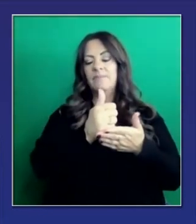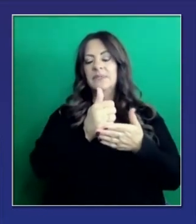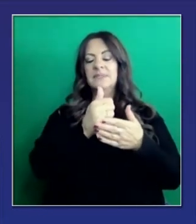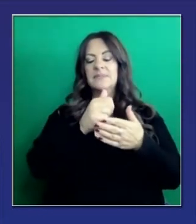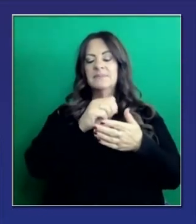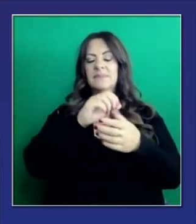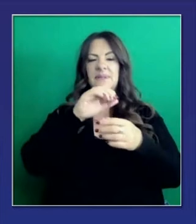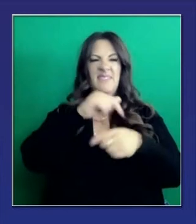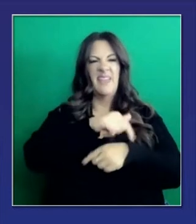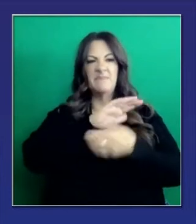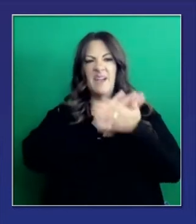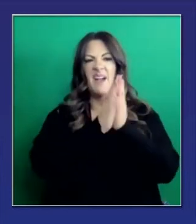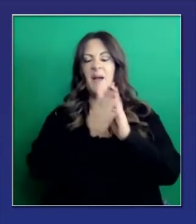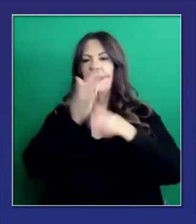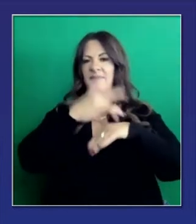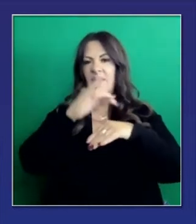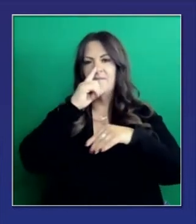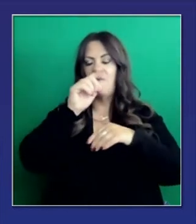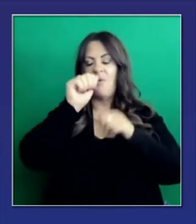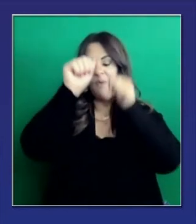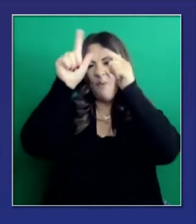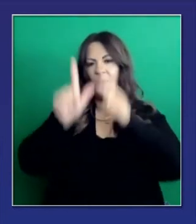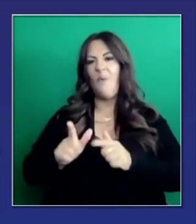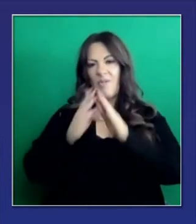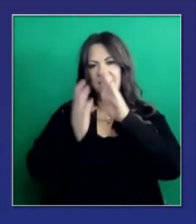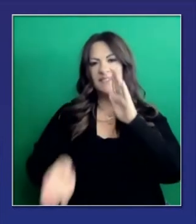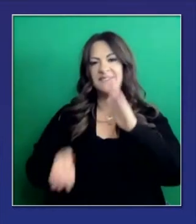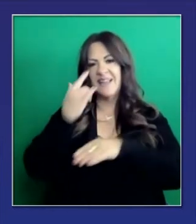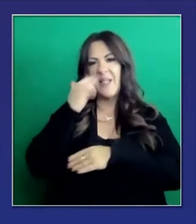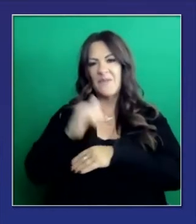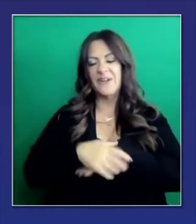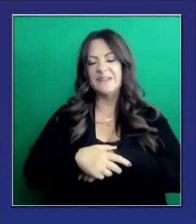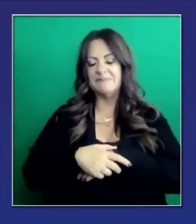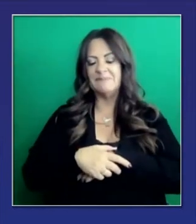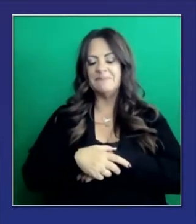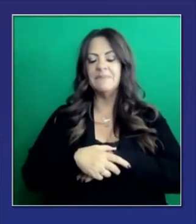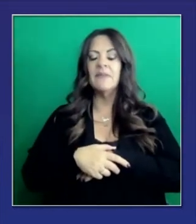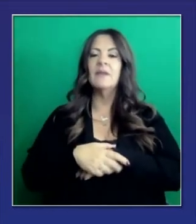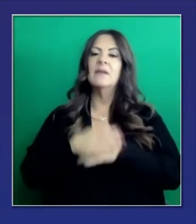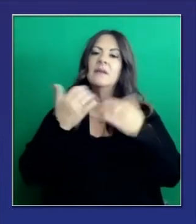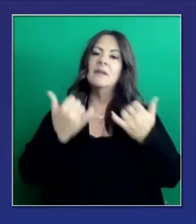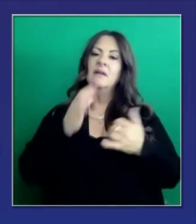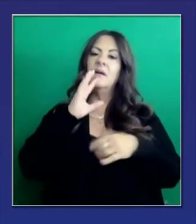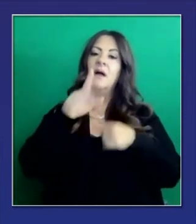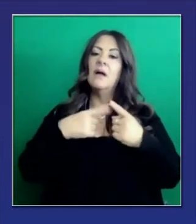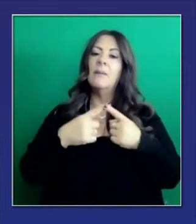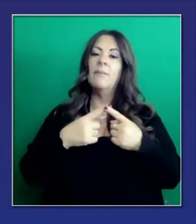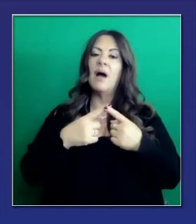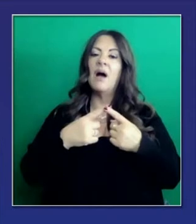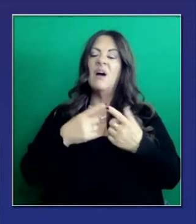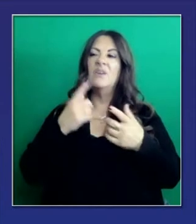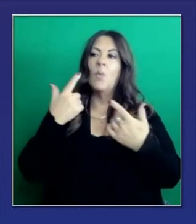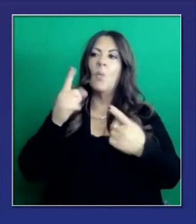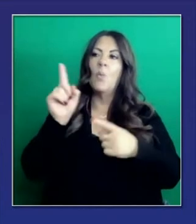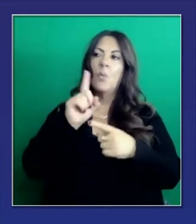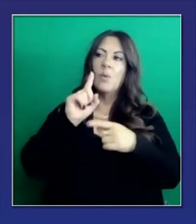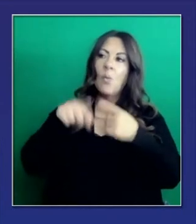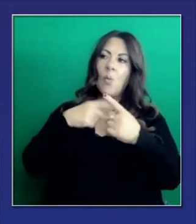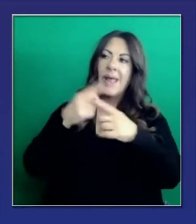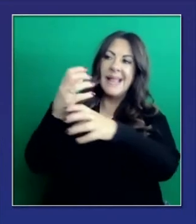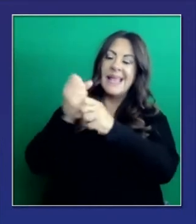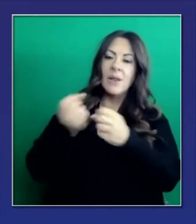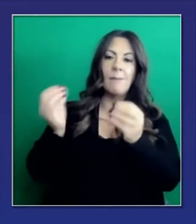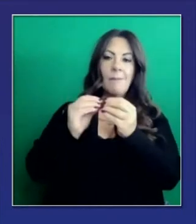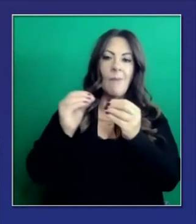en unas cuantas semanas, nada más. El punto final aquí en cuanto al suministro es que tenemos un punto de vista